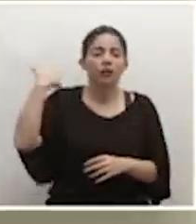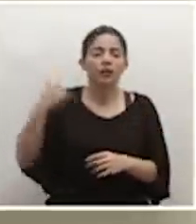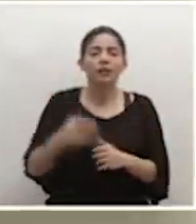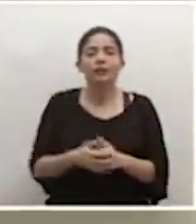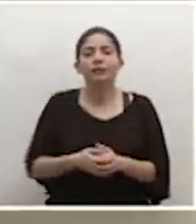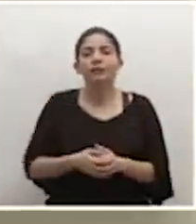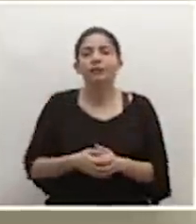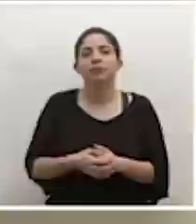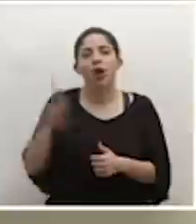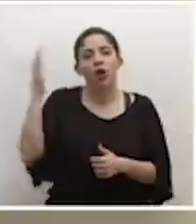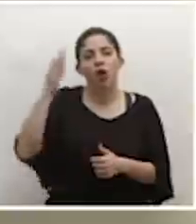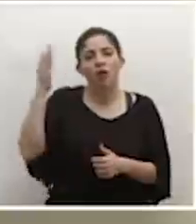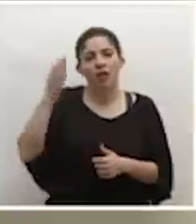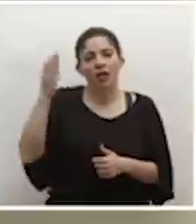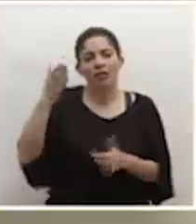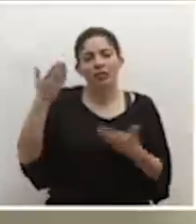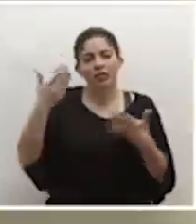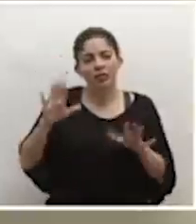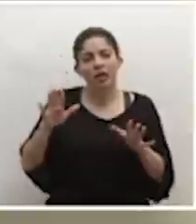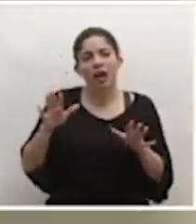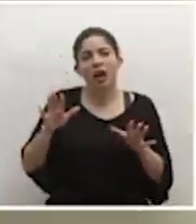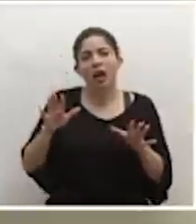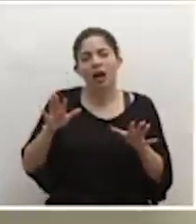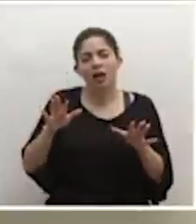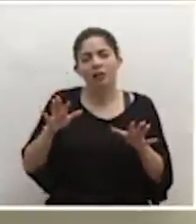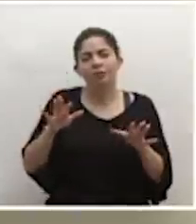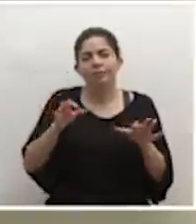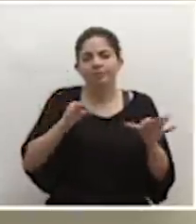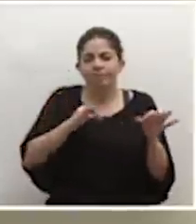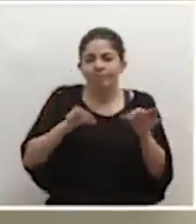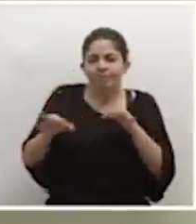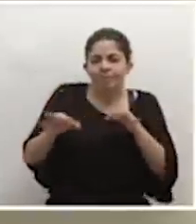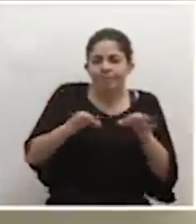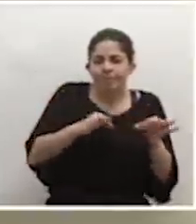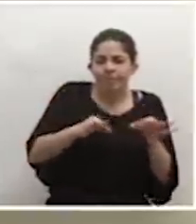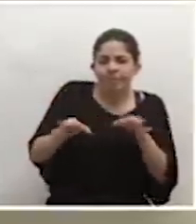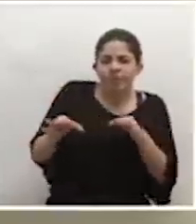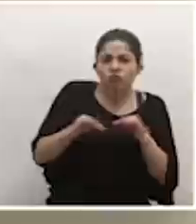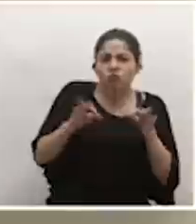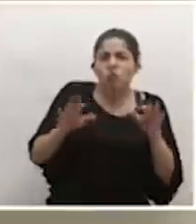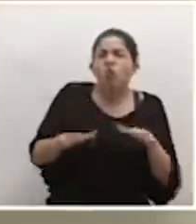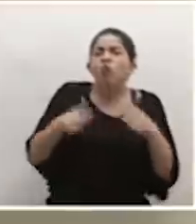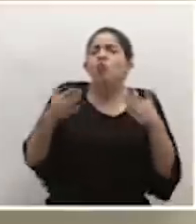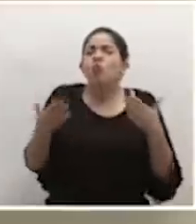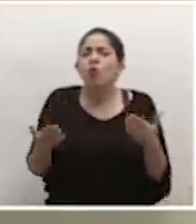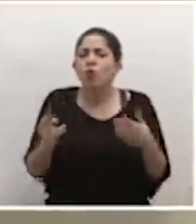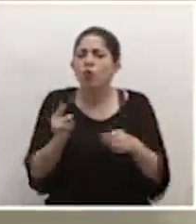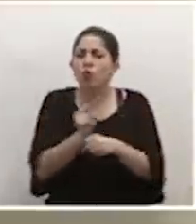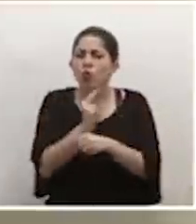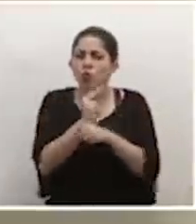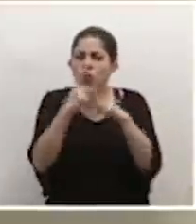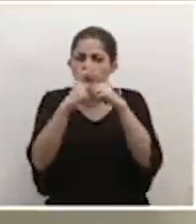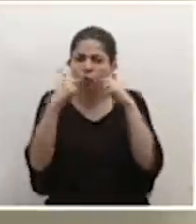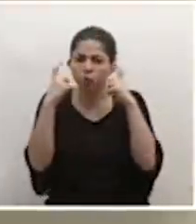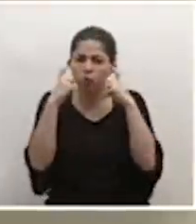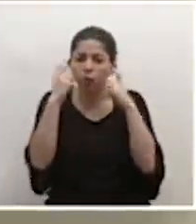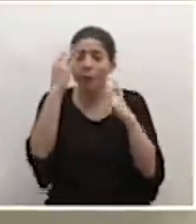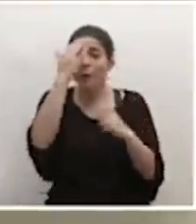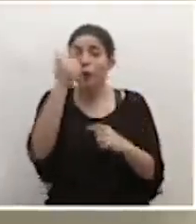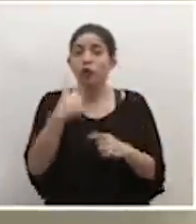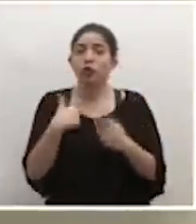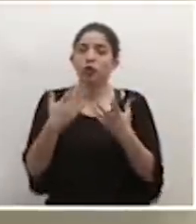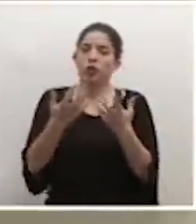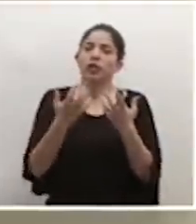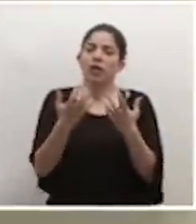conferencia en donde se había indicado cómo era el uso de las mascarillas, porque yo sí